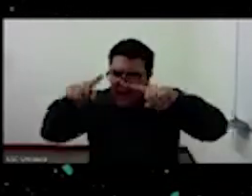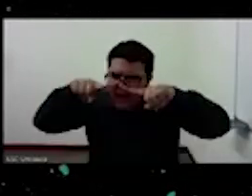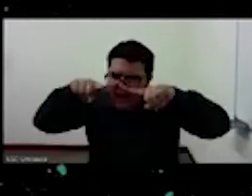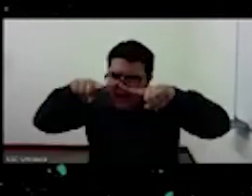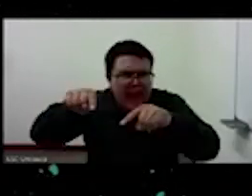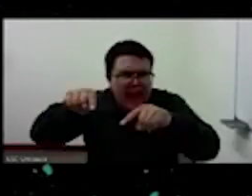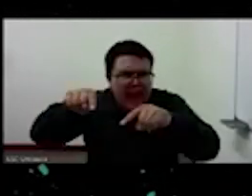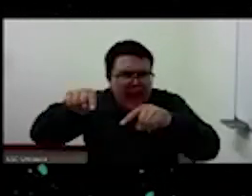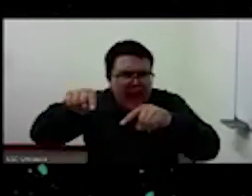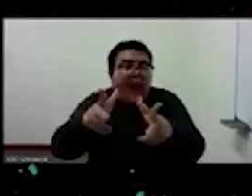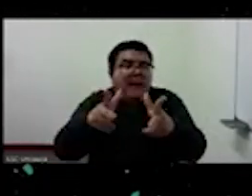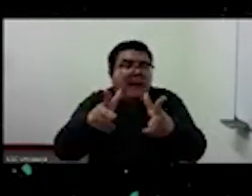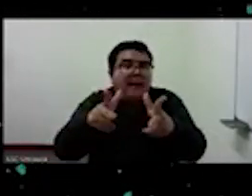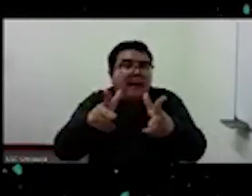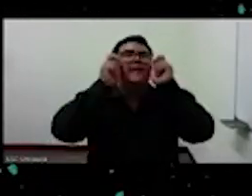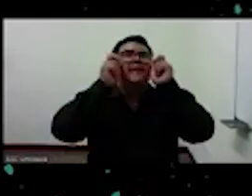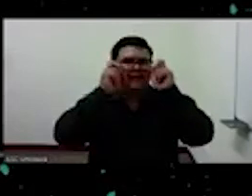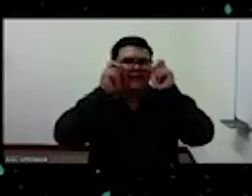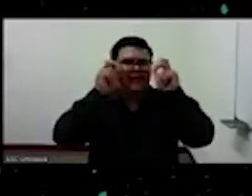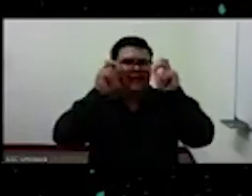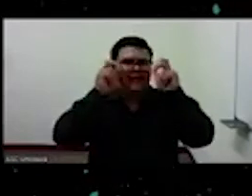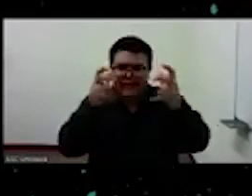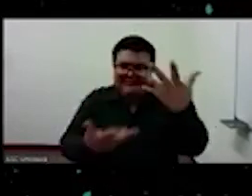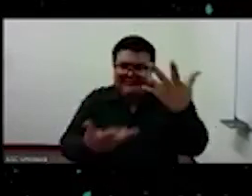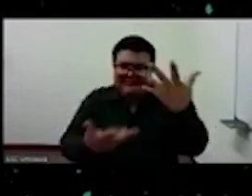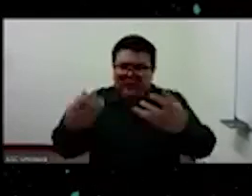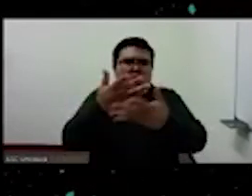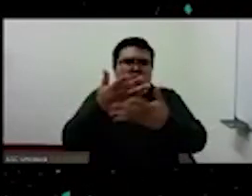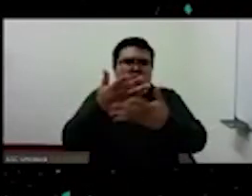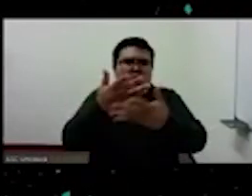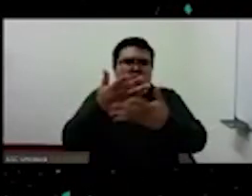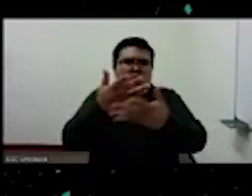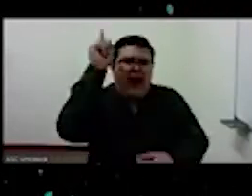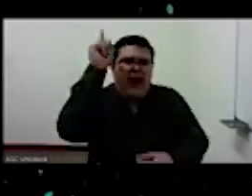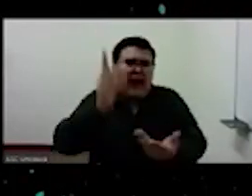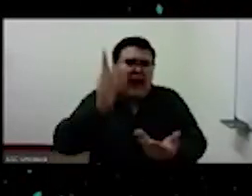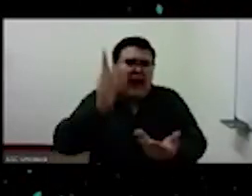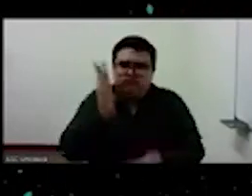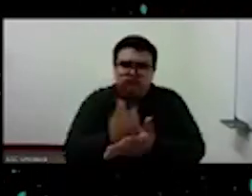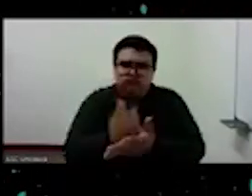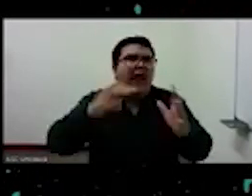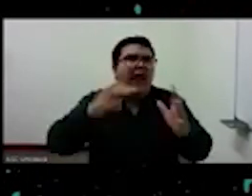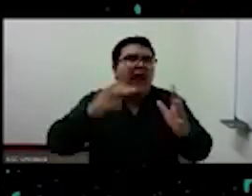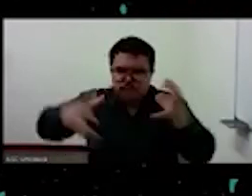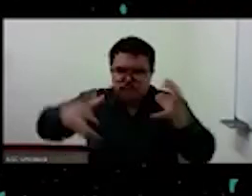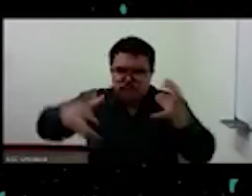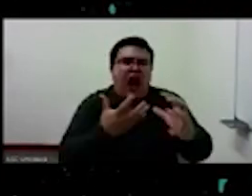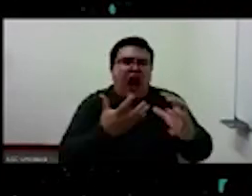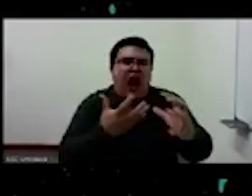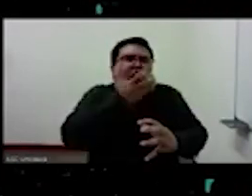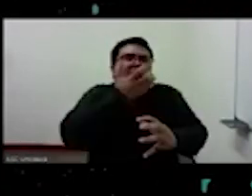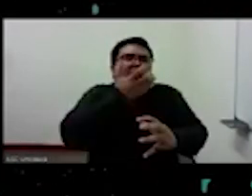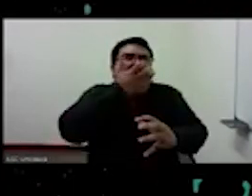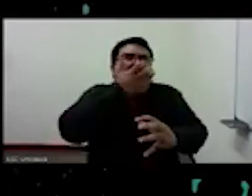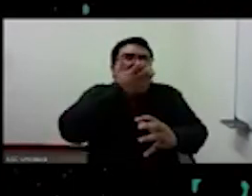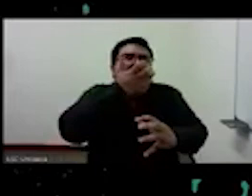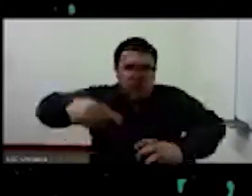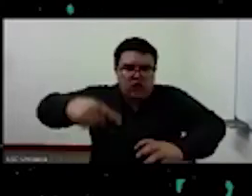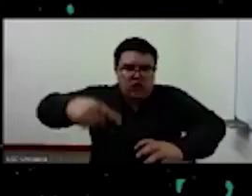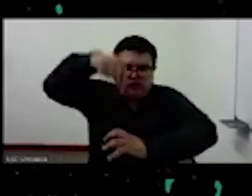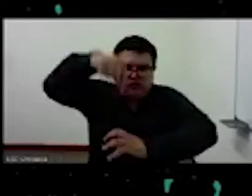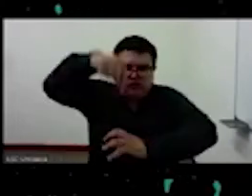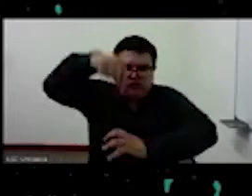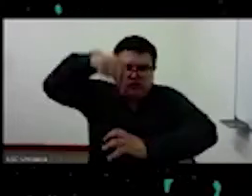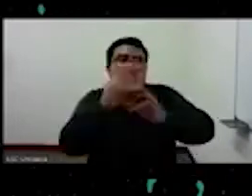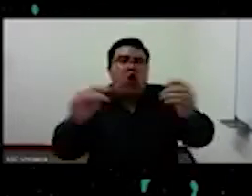percepción de impotencia frente a fenómenos como el calentamiento global frente a fenómenos como la pandemia